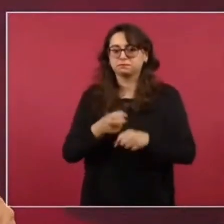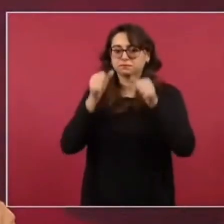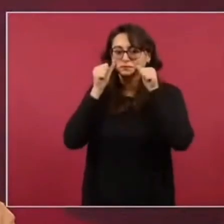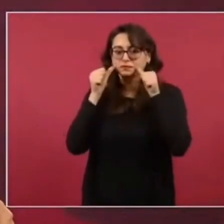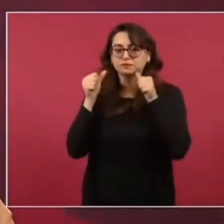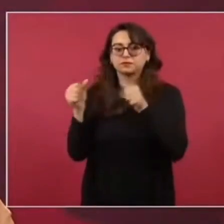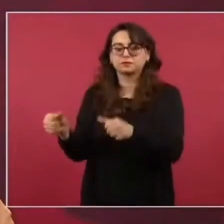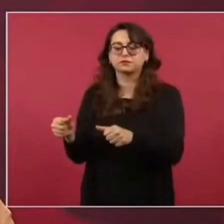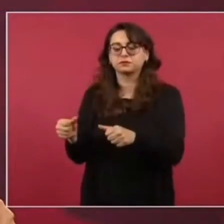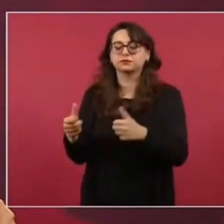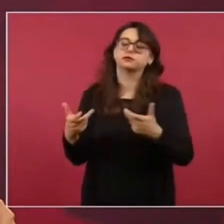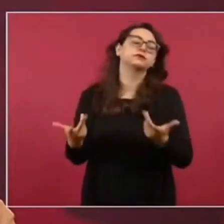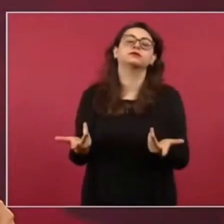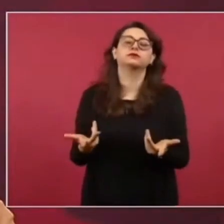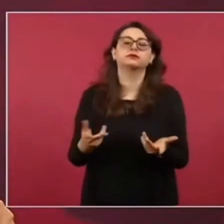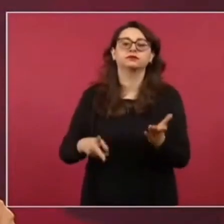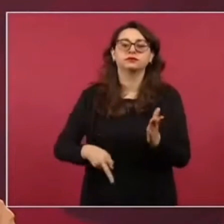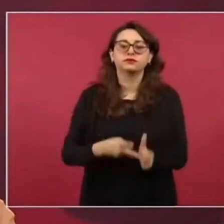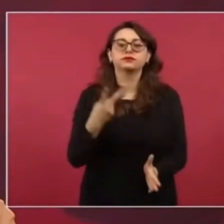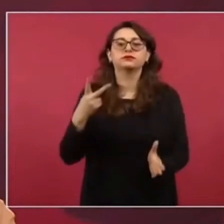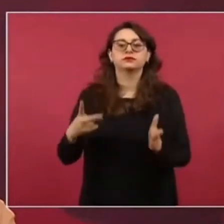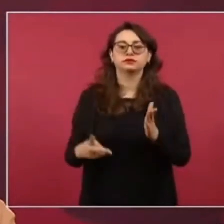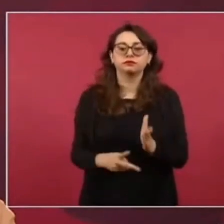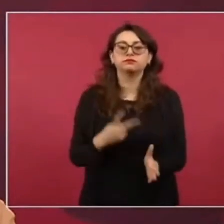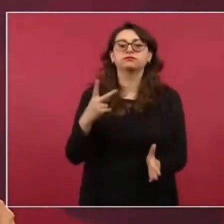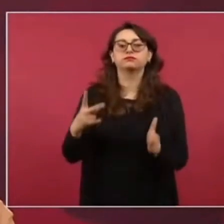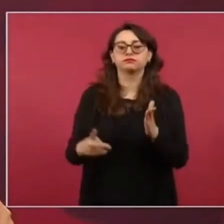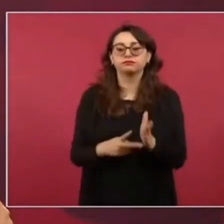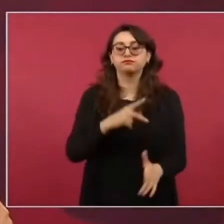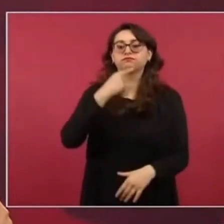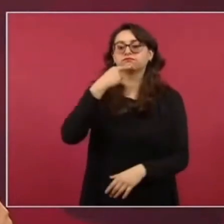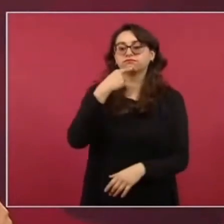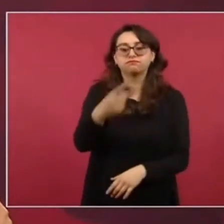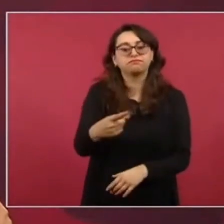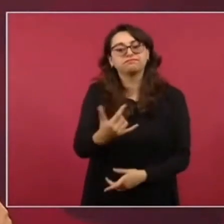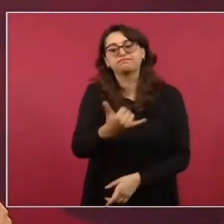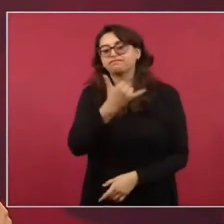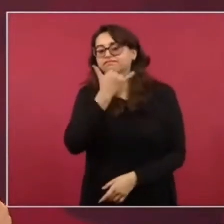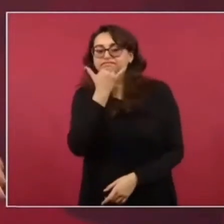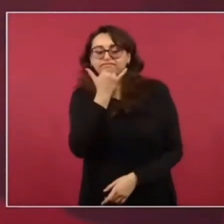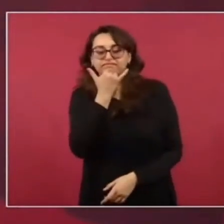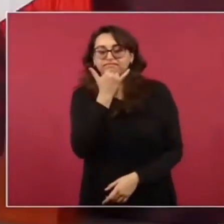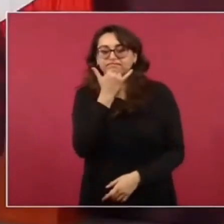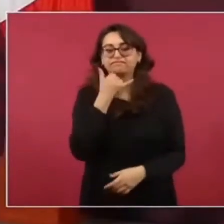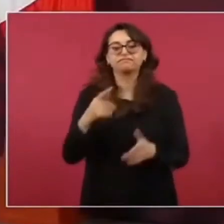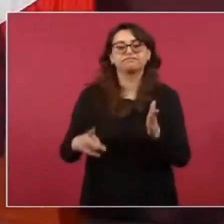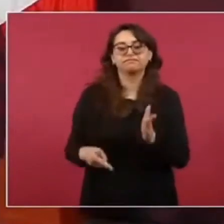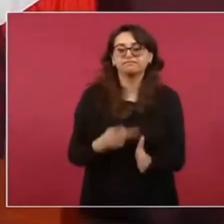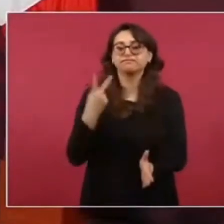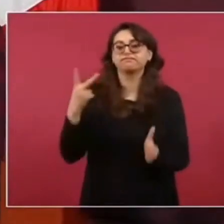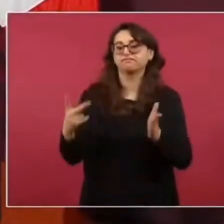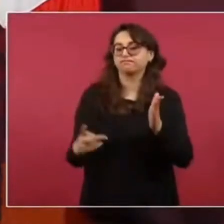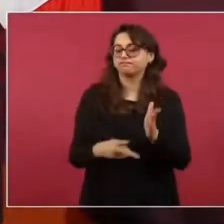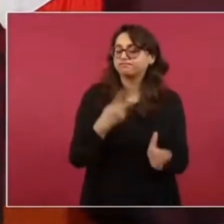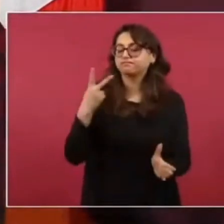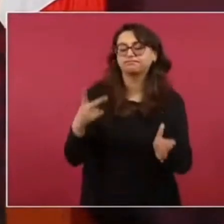ocasiones y ofrezco disculpas porque lo voy a seguir diciendo, cuando hay consumo